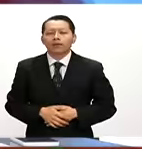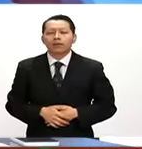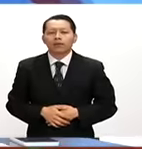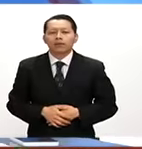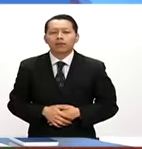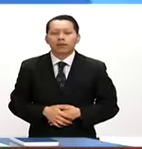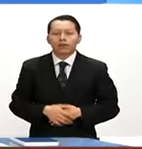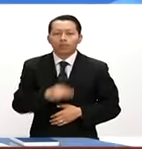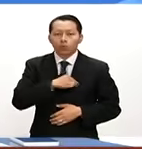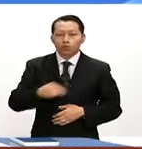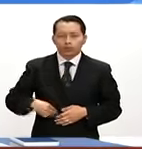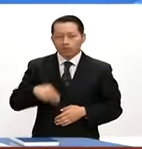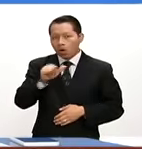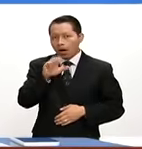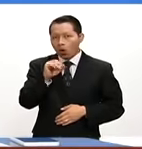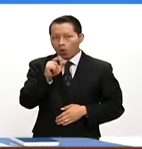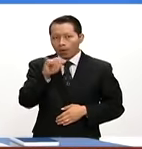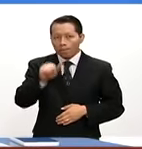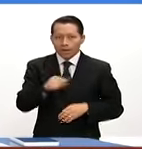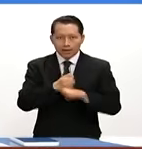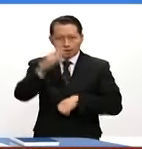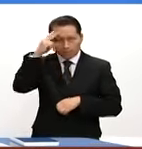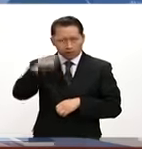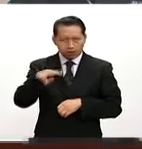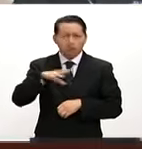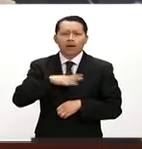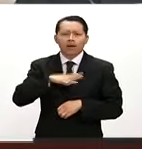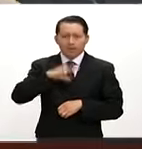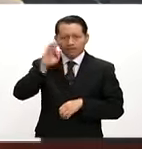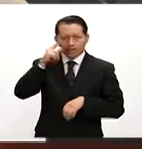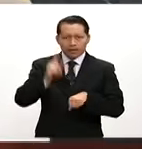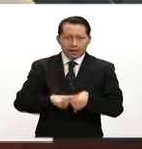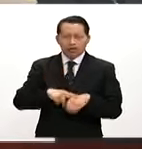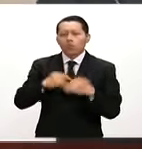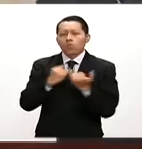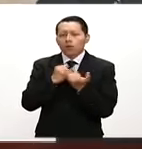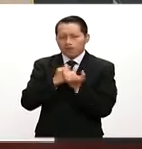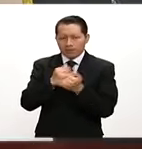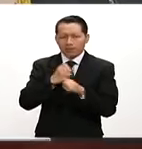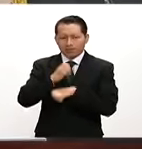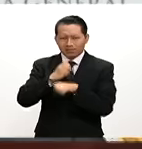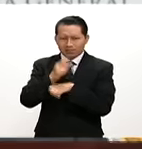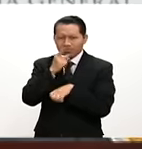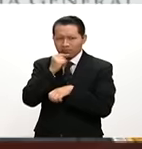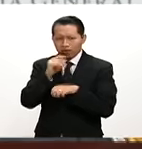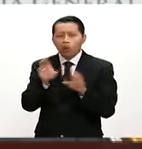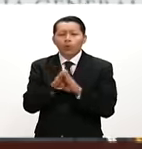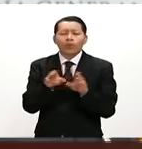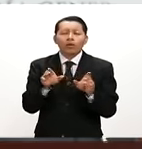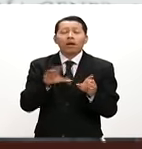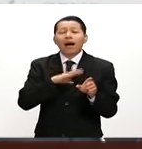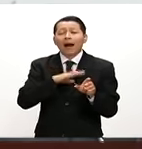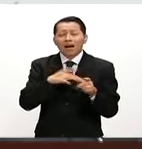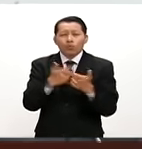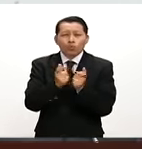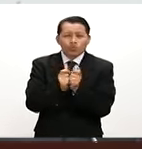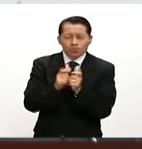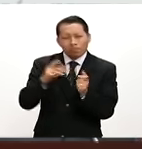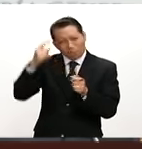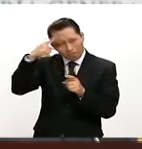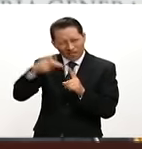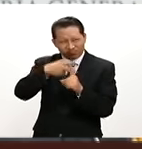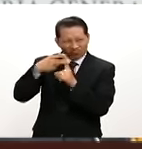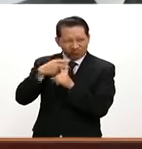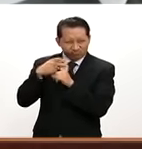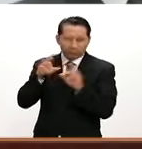En el municipio de Acolman, Estado de México, Fuerzas Federales y de Seguridad Capitalina detuvieron a 15 integrantes de una banda dedicada al secuestro.